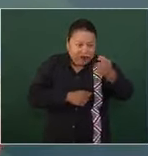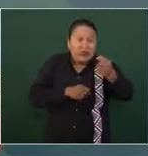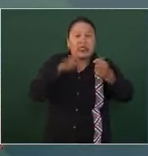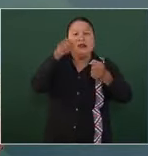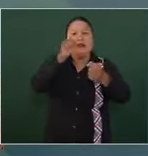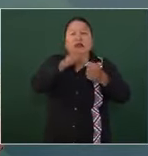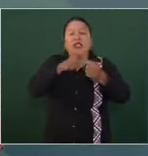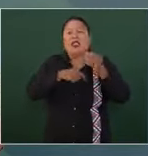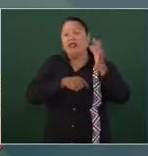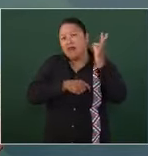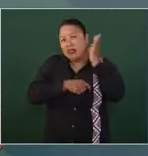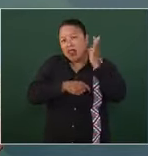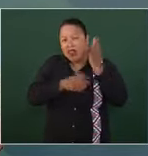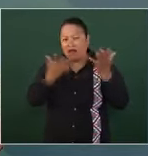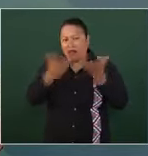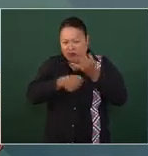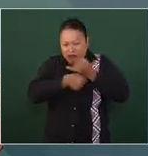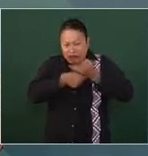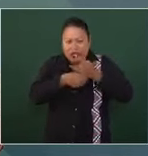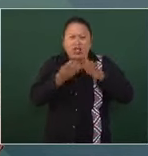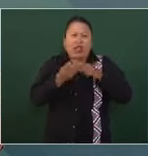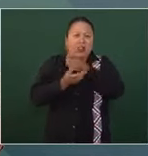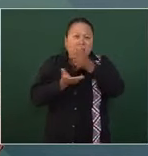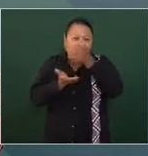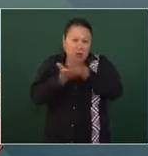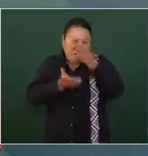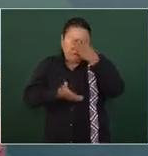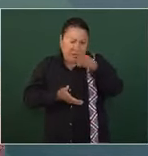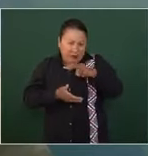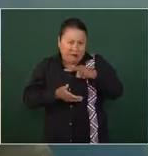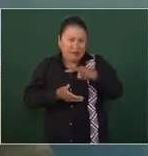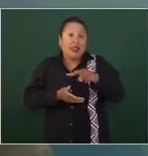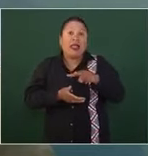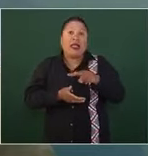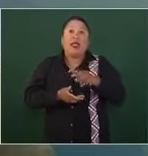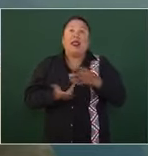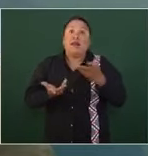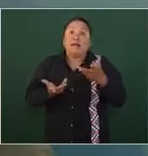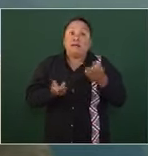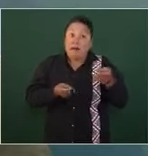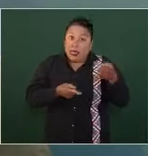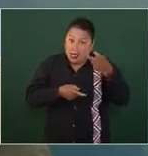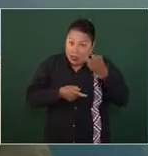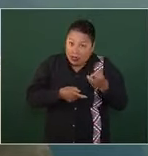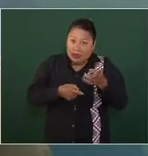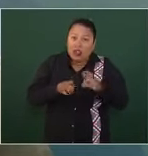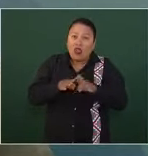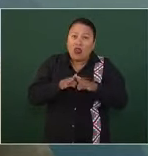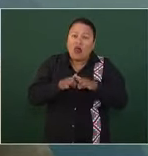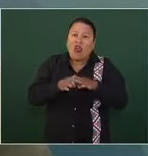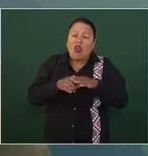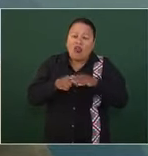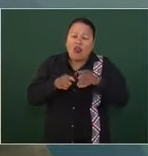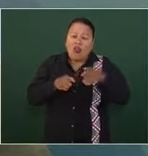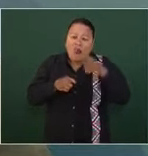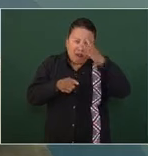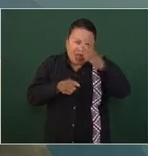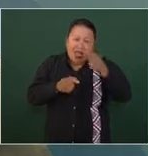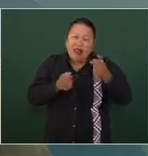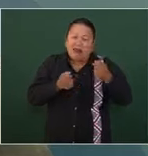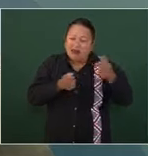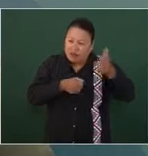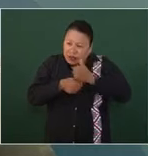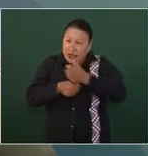Fiscalía General de la República en la Ciudad de México. Para el traslado se emplearon aeronaves de la